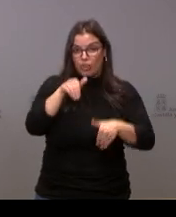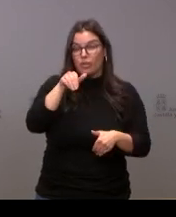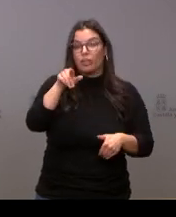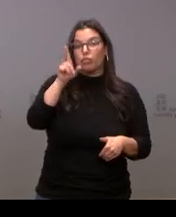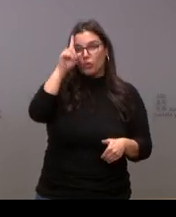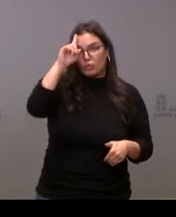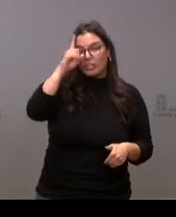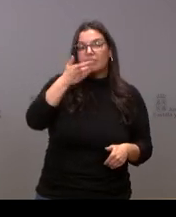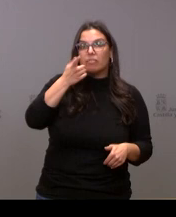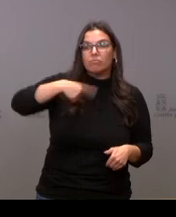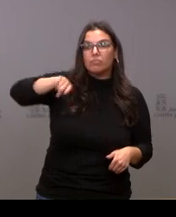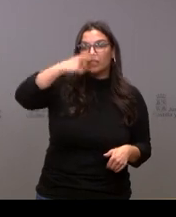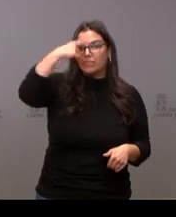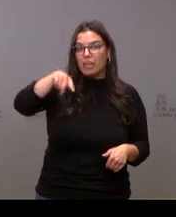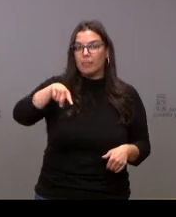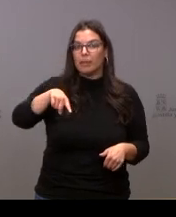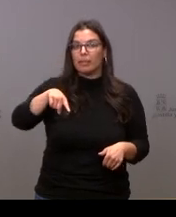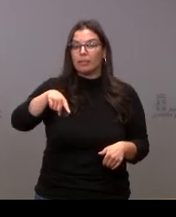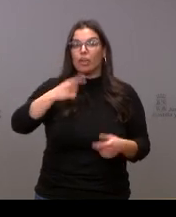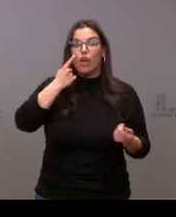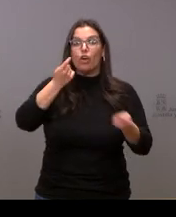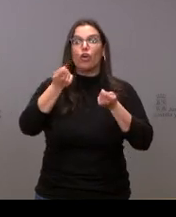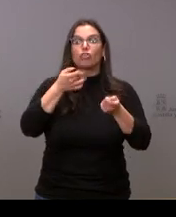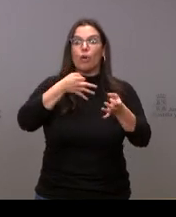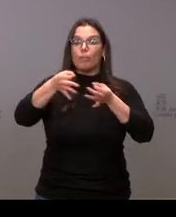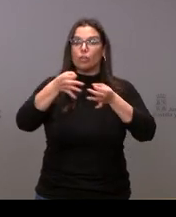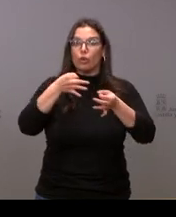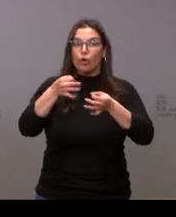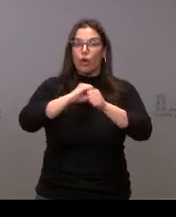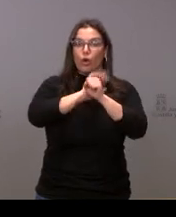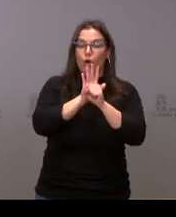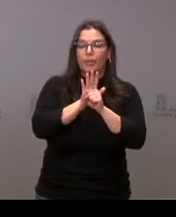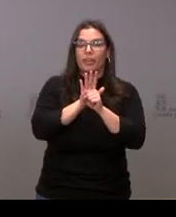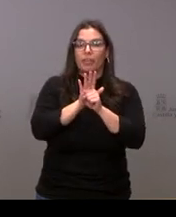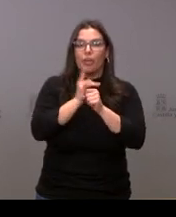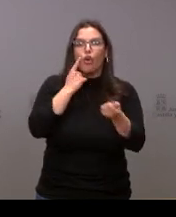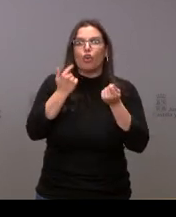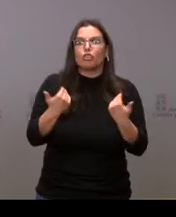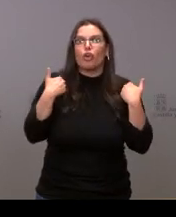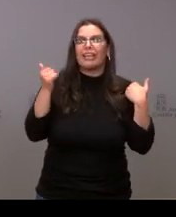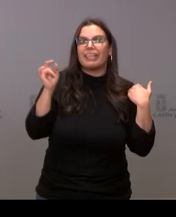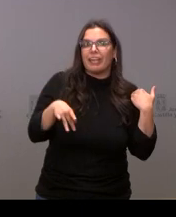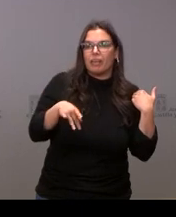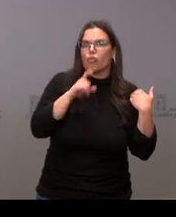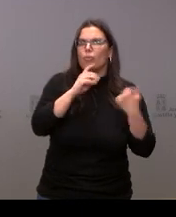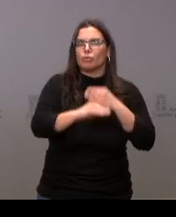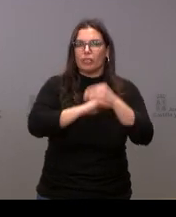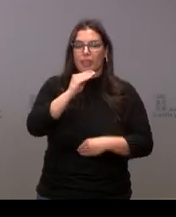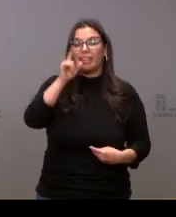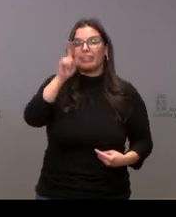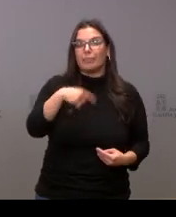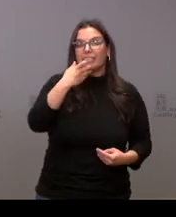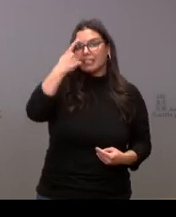si va a existir alguna forma de control del protocolo COVID si nos pueden explicar cómo se va a hacer y en segundo lugar si tienen el número de